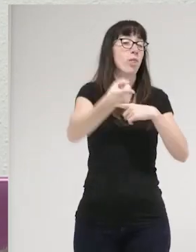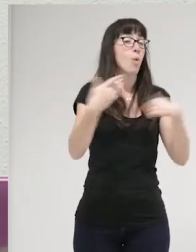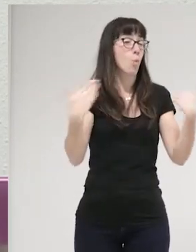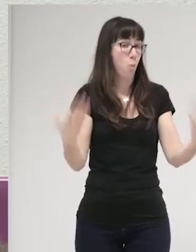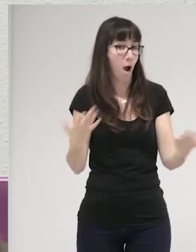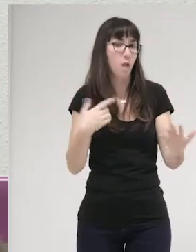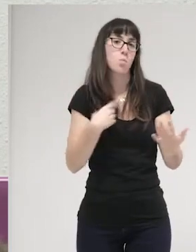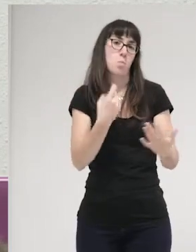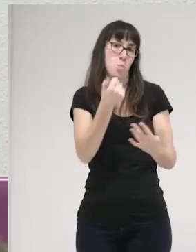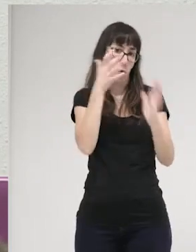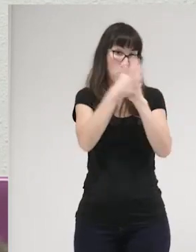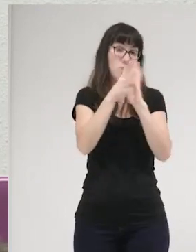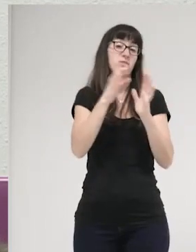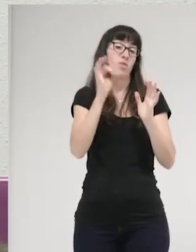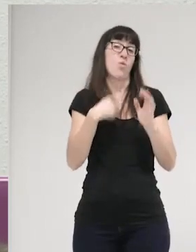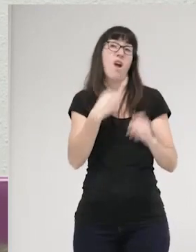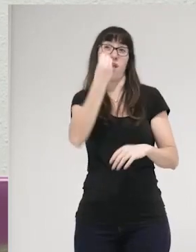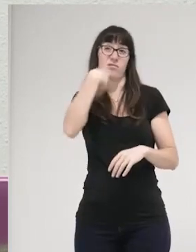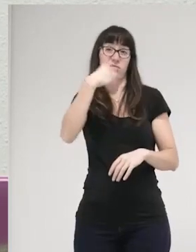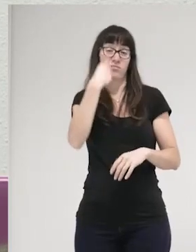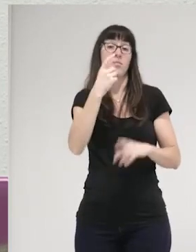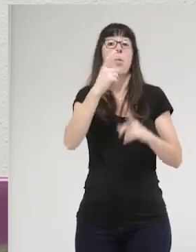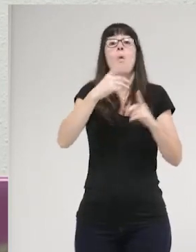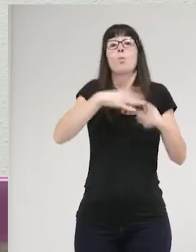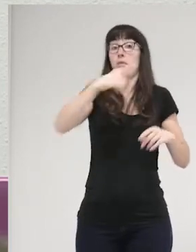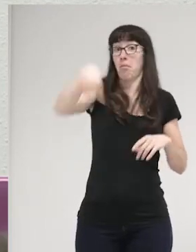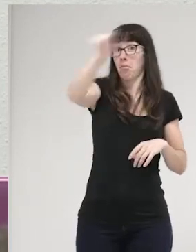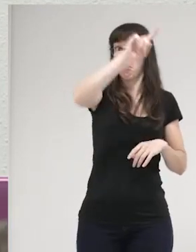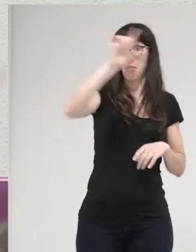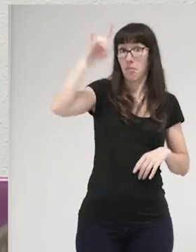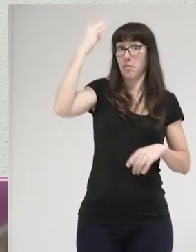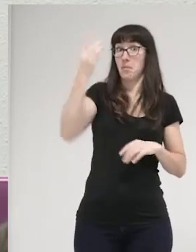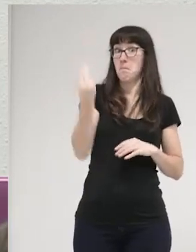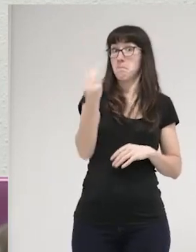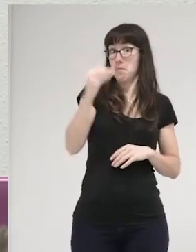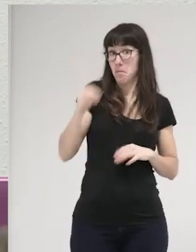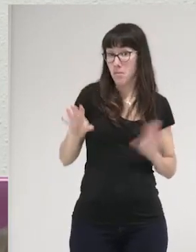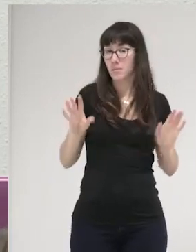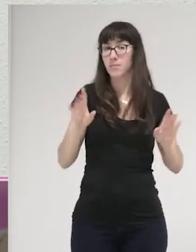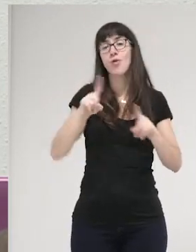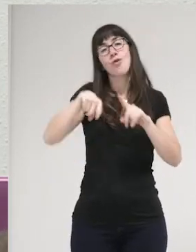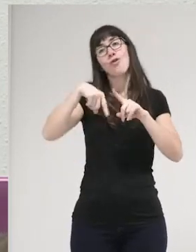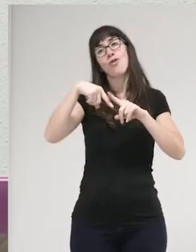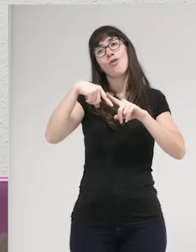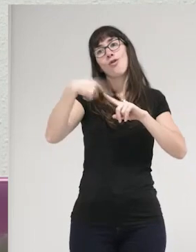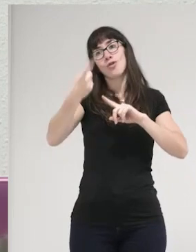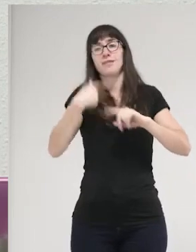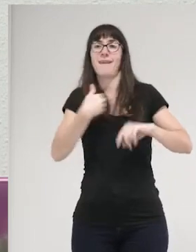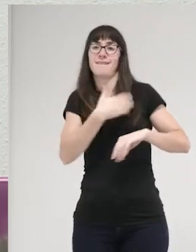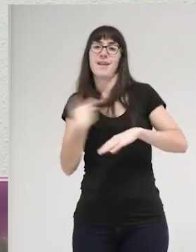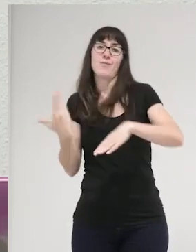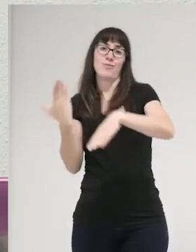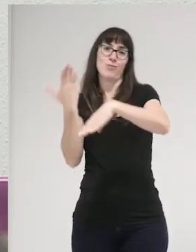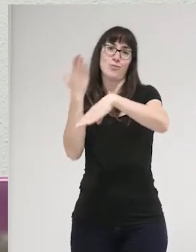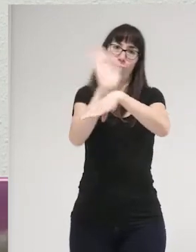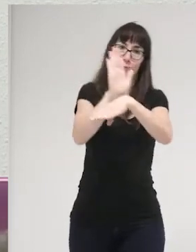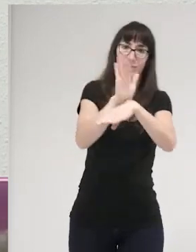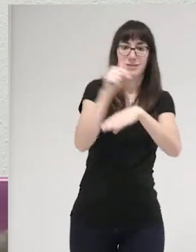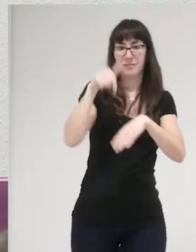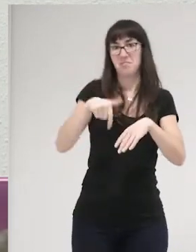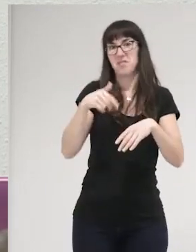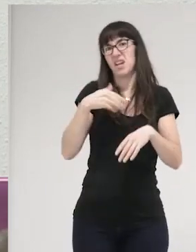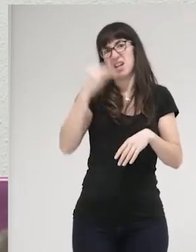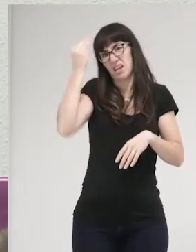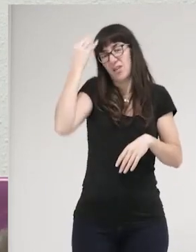me dejo muchas y a vosotras y vosotros os ocurren otras y algunas de las propuestas que a mí me parecía interesante poder compartir hoy aquí